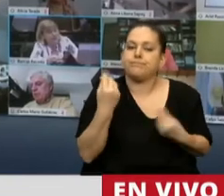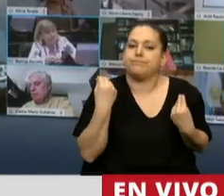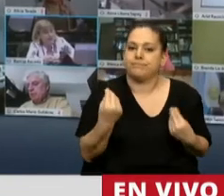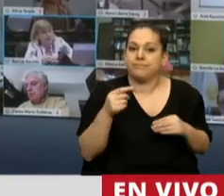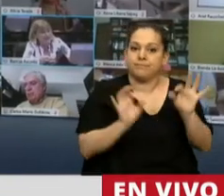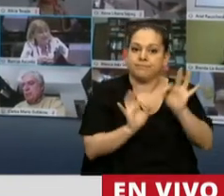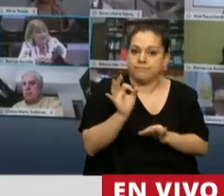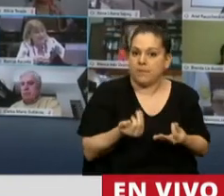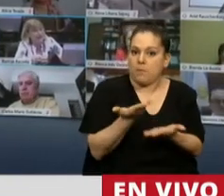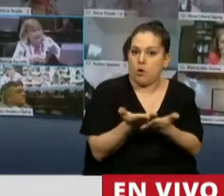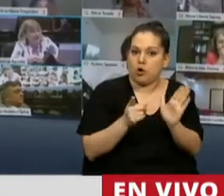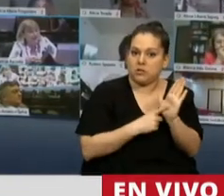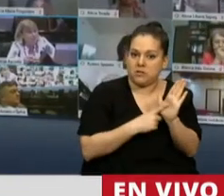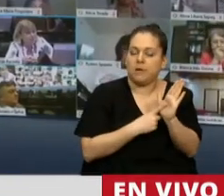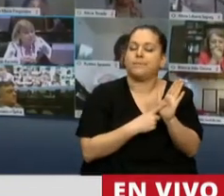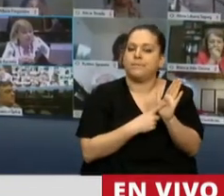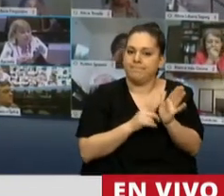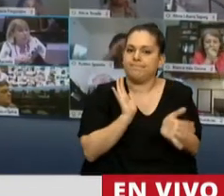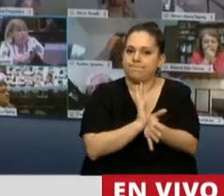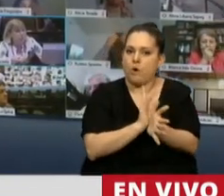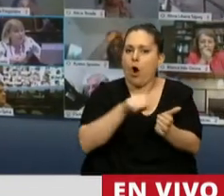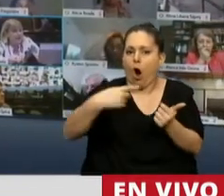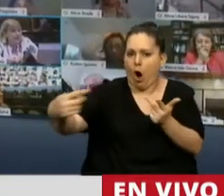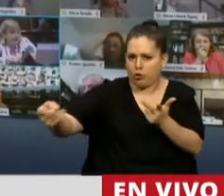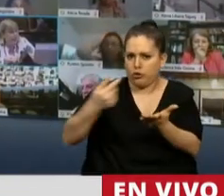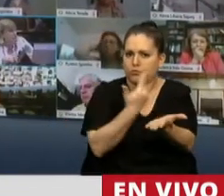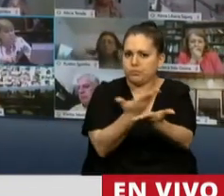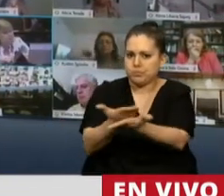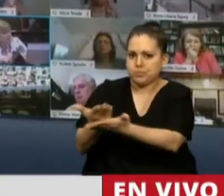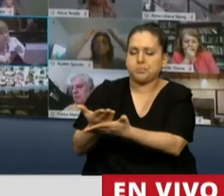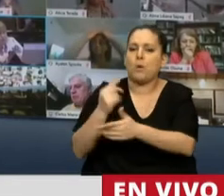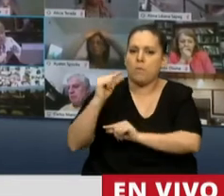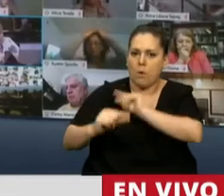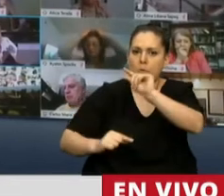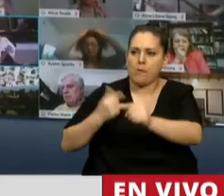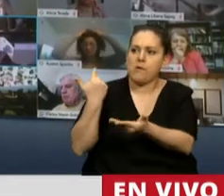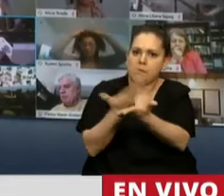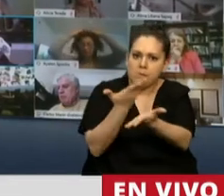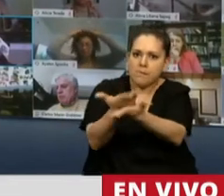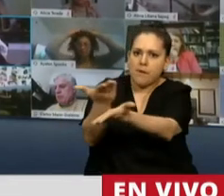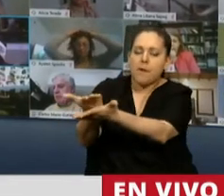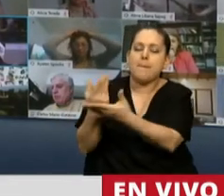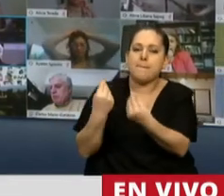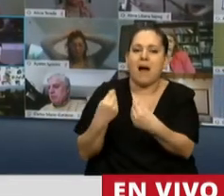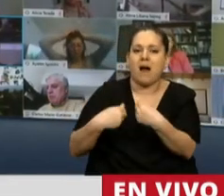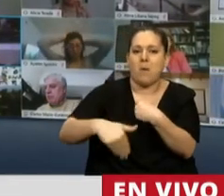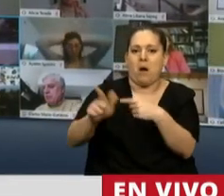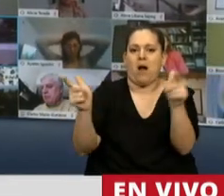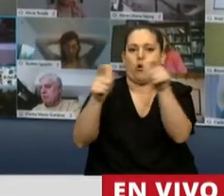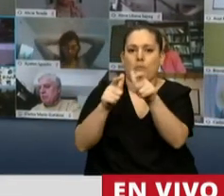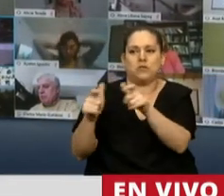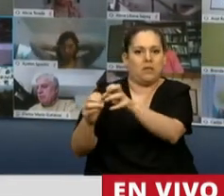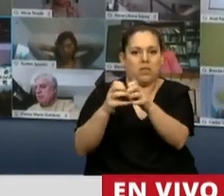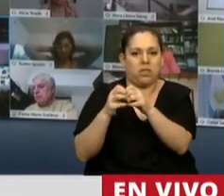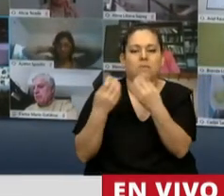este proyecto pone en agenda, como muchos otros que están entrando a la discusión en comisiones de esta Cámara,